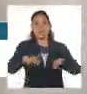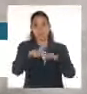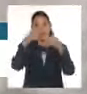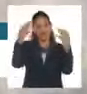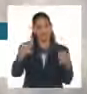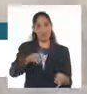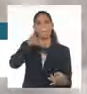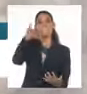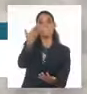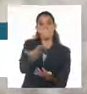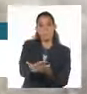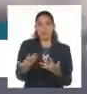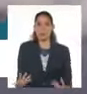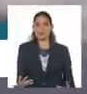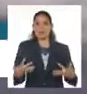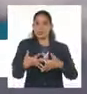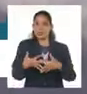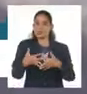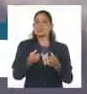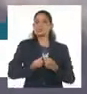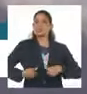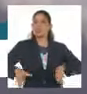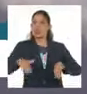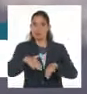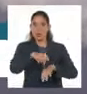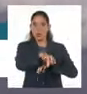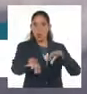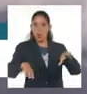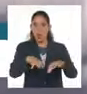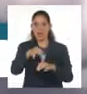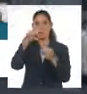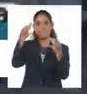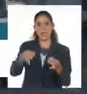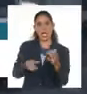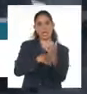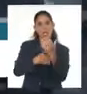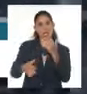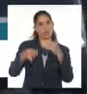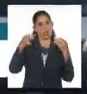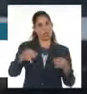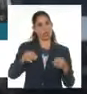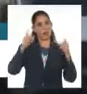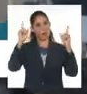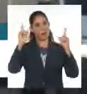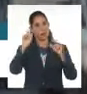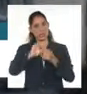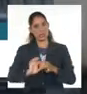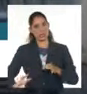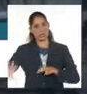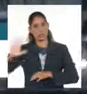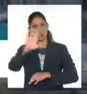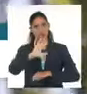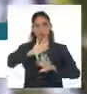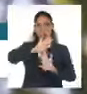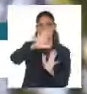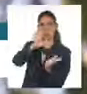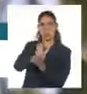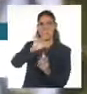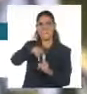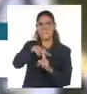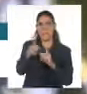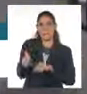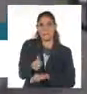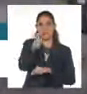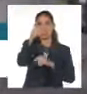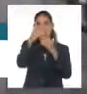que tengan en cuenta la situación sobre el terreno y las realidades geopolíticas así como la iniciativa de paz del presidente vladimir putin